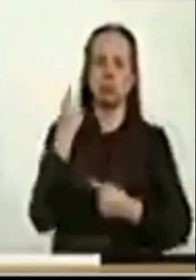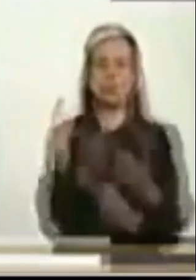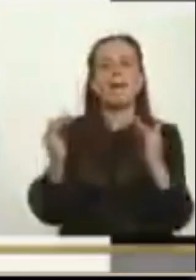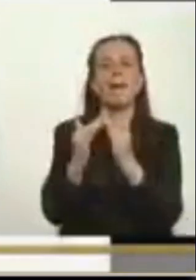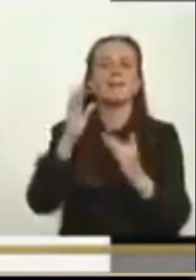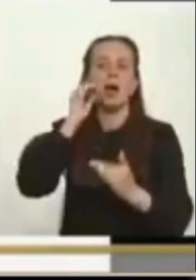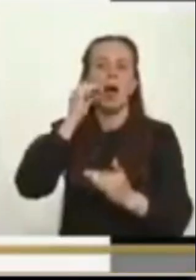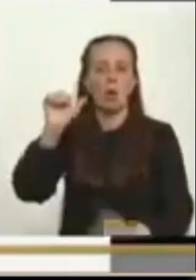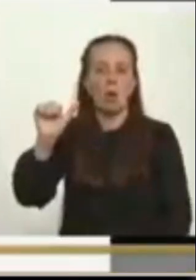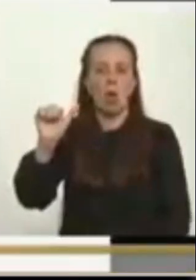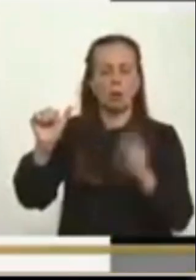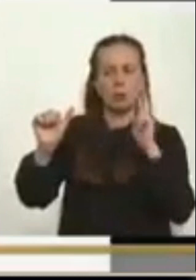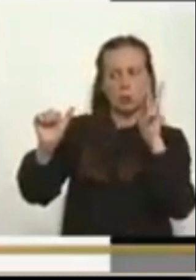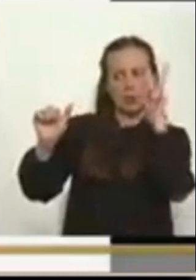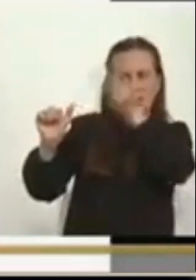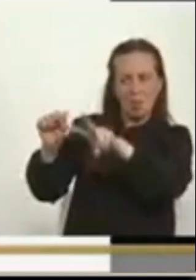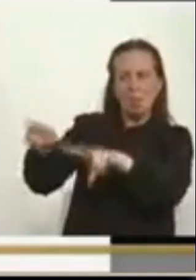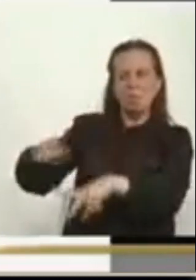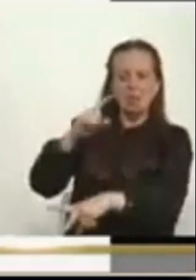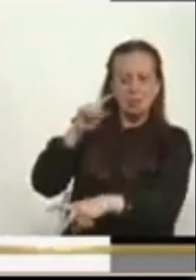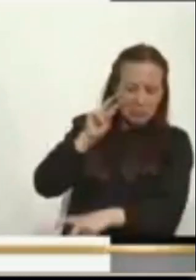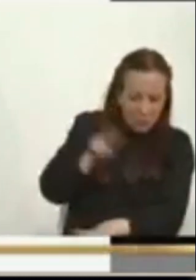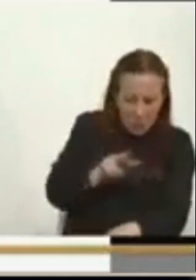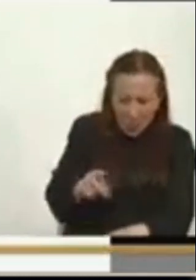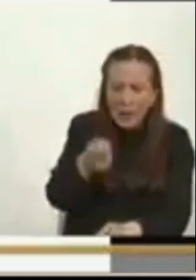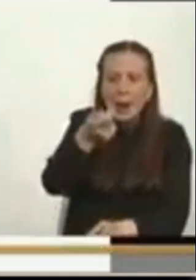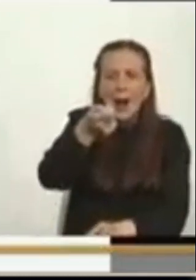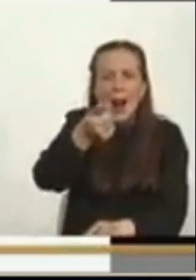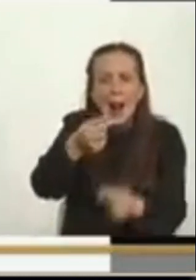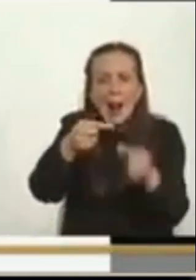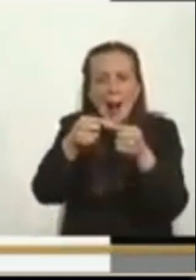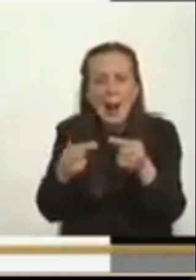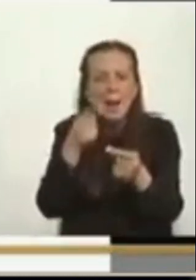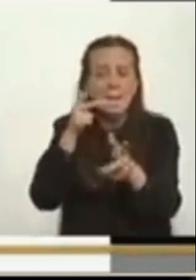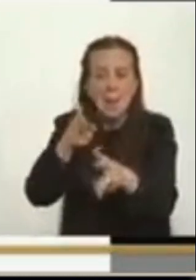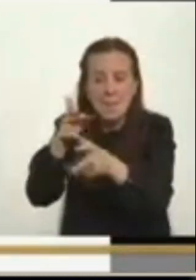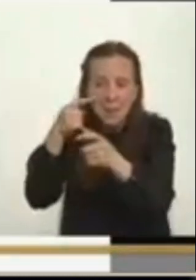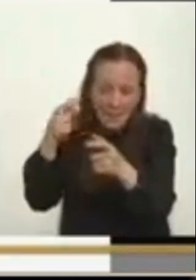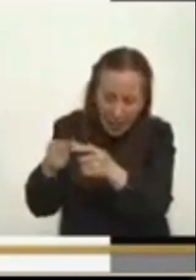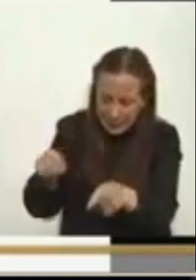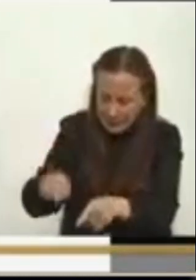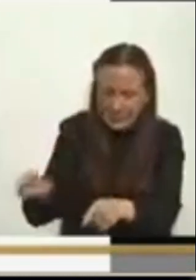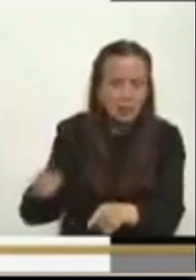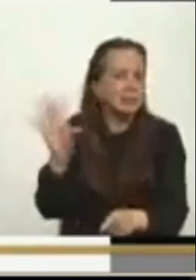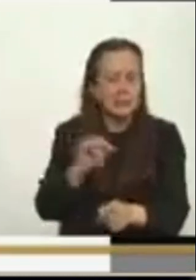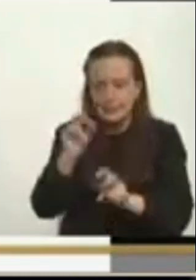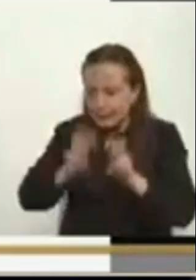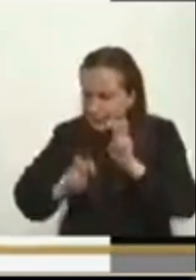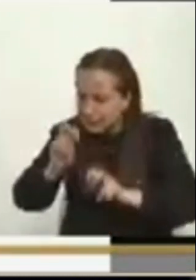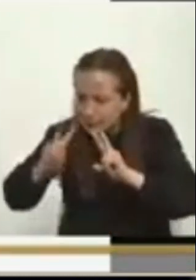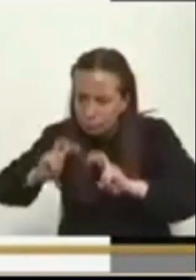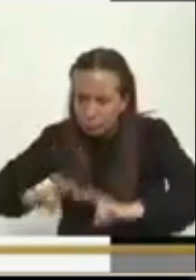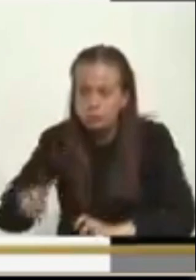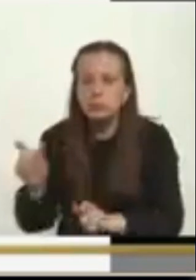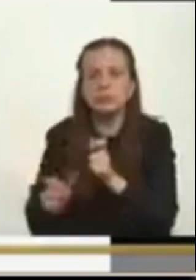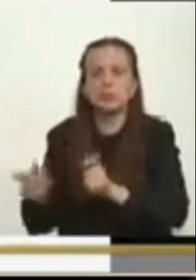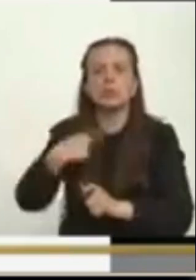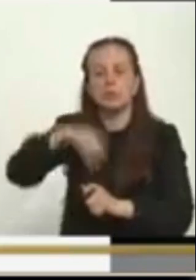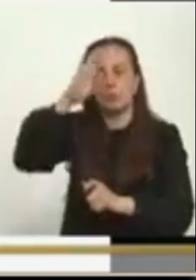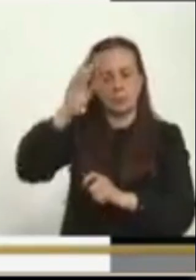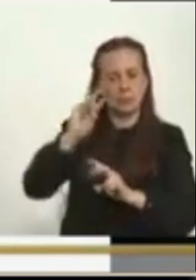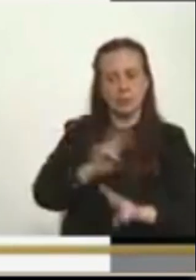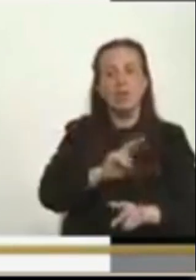casa. Los explosivos, casquillos, el procedimiento se hace de manera humanitaria, aclaran las autoridades